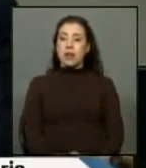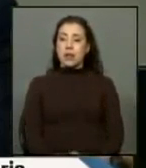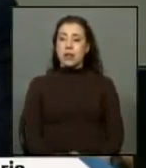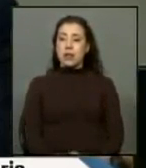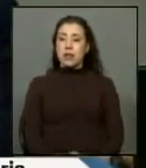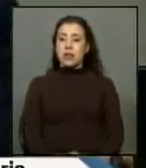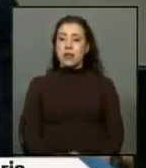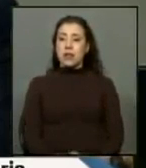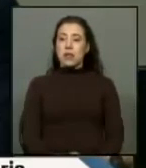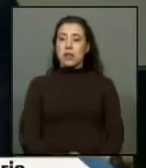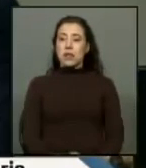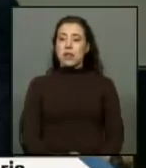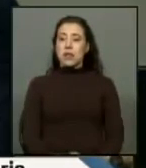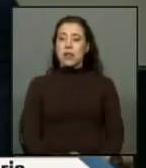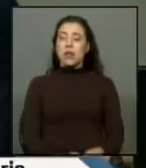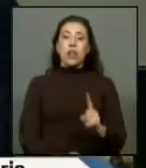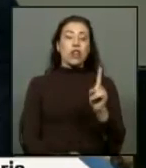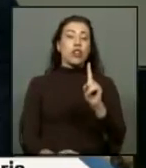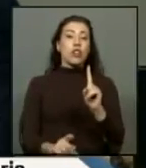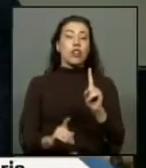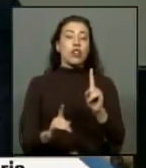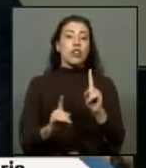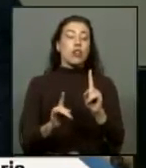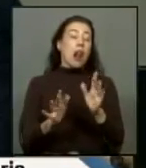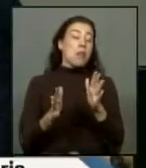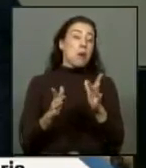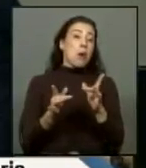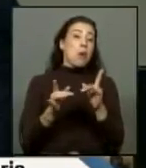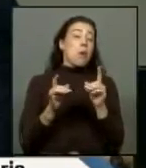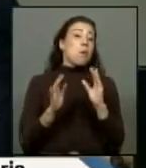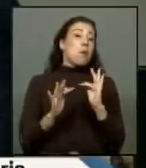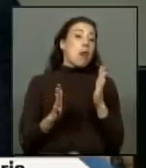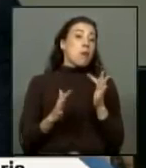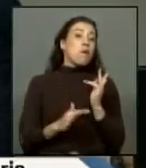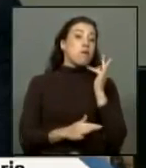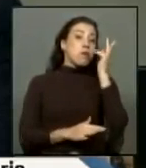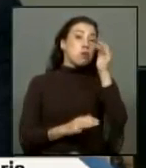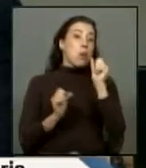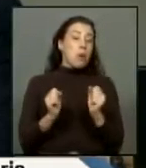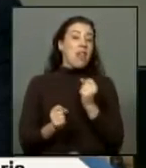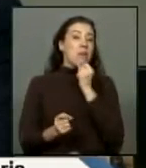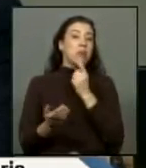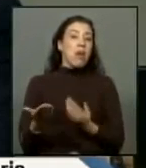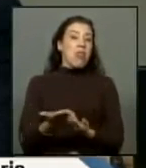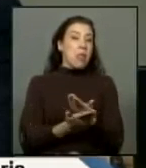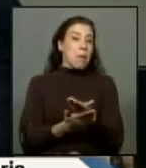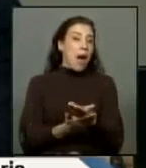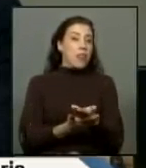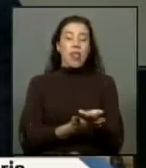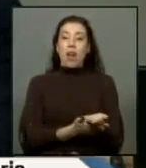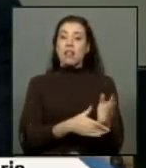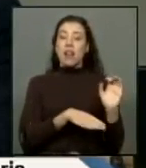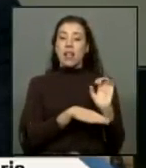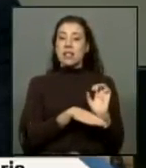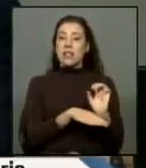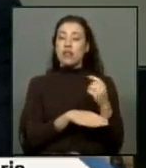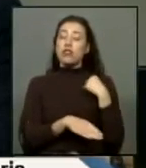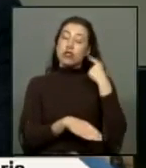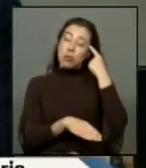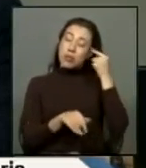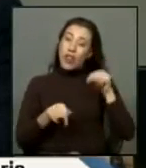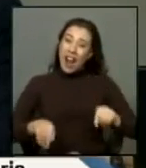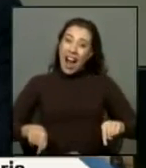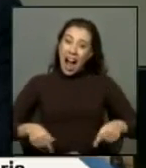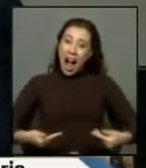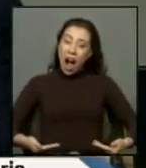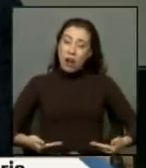necesariamente cierra la puerta que puedan presentar demanda en contra del Estado entonces yo creo que el minuto de